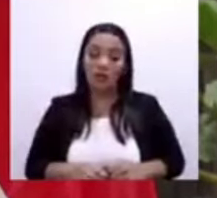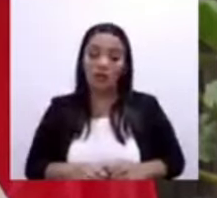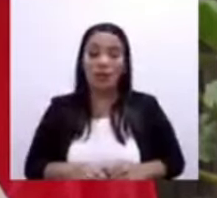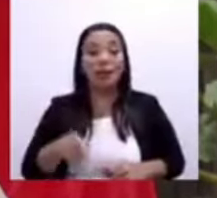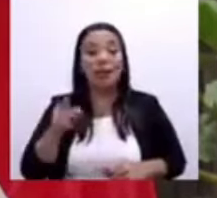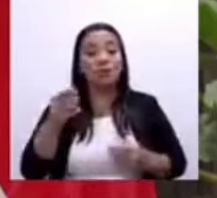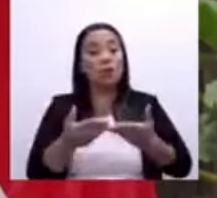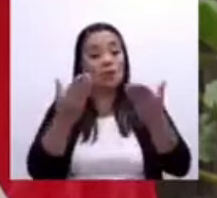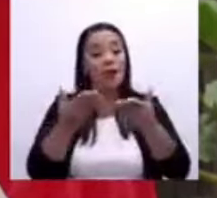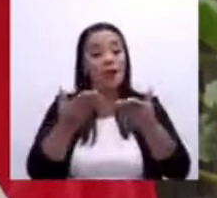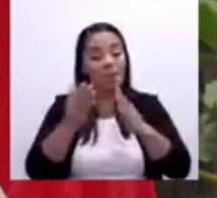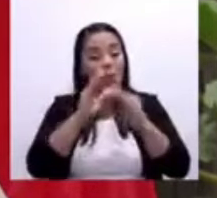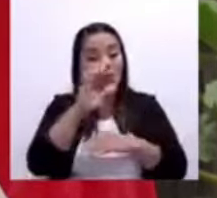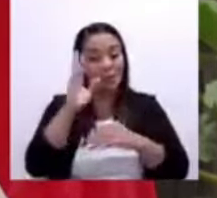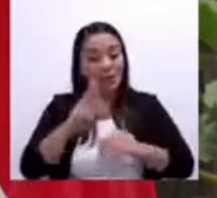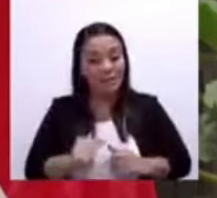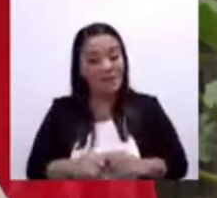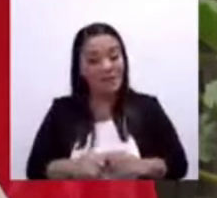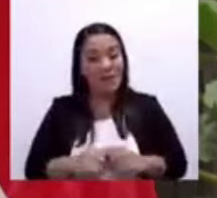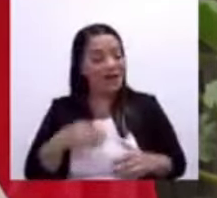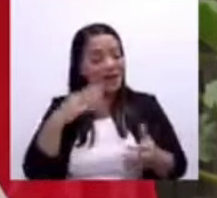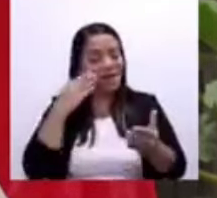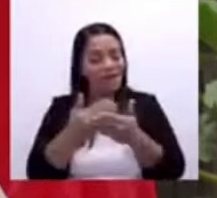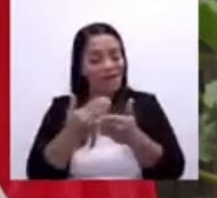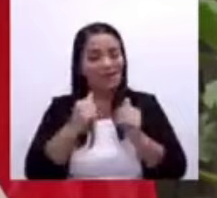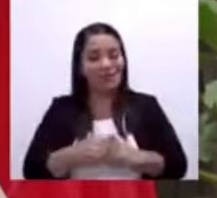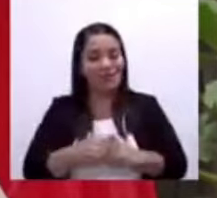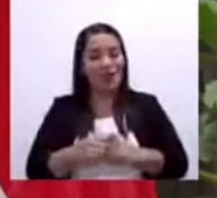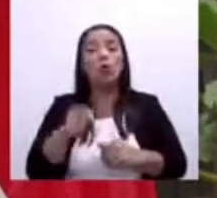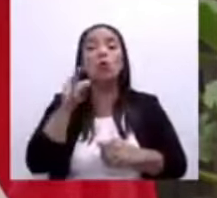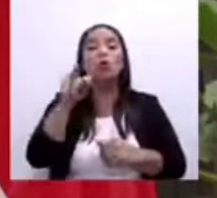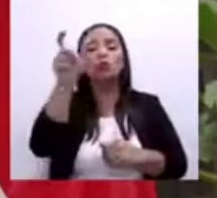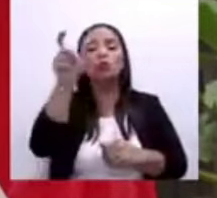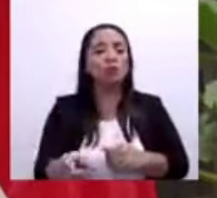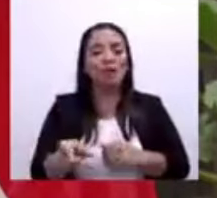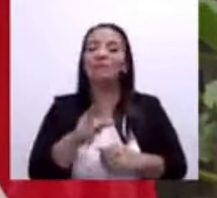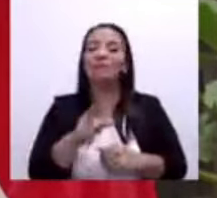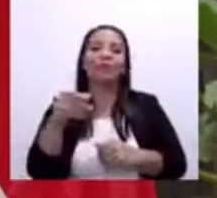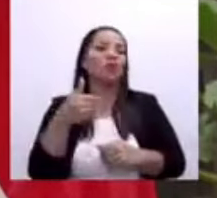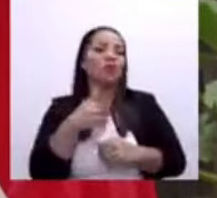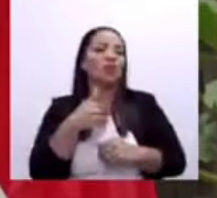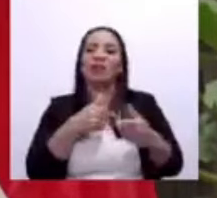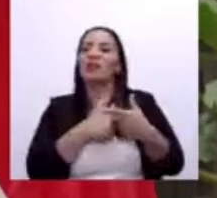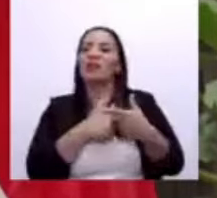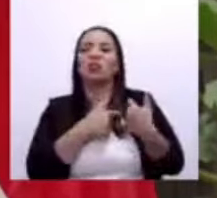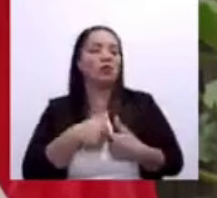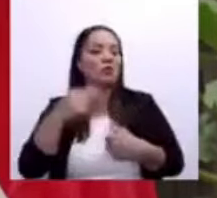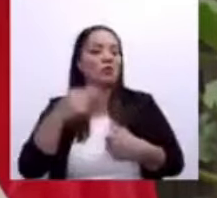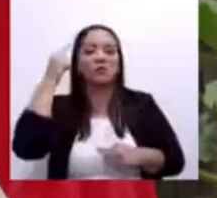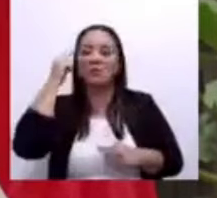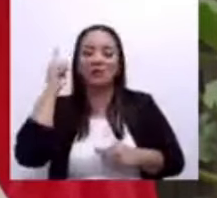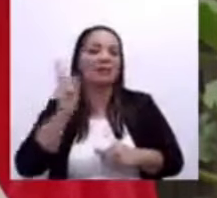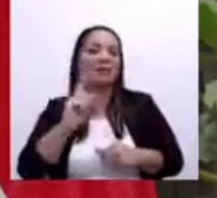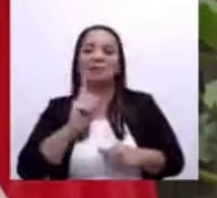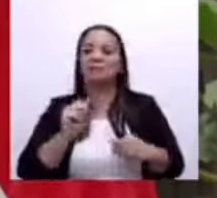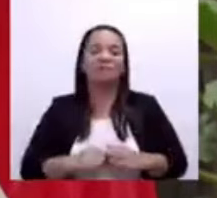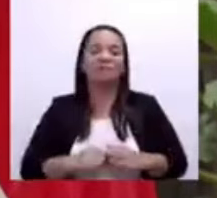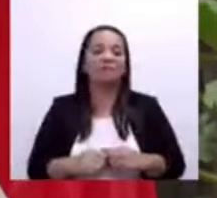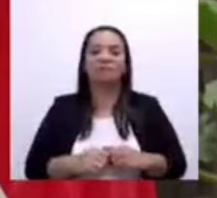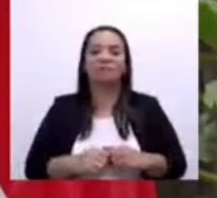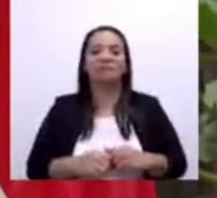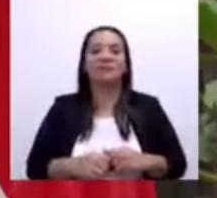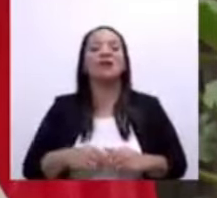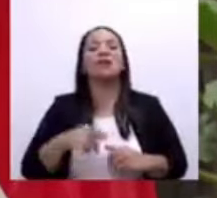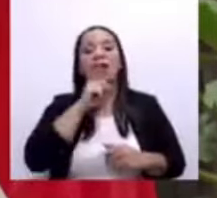Rica la evidencia de que a todas luces usted no tiene en su corazón y en su mente lo que se